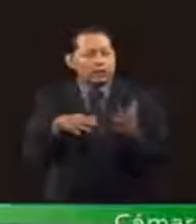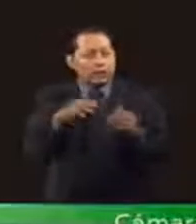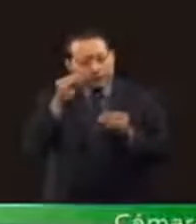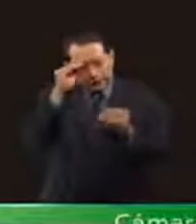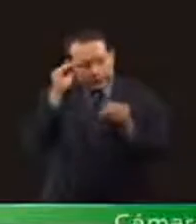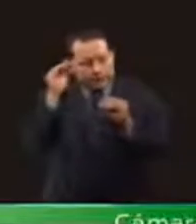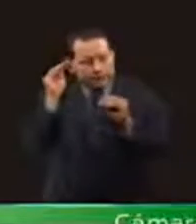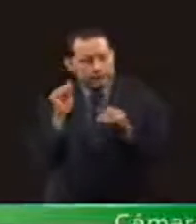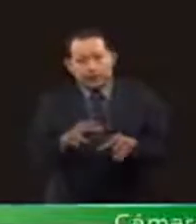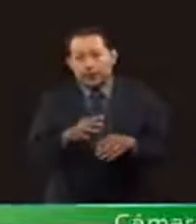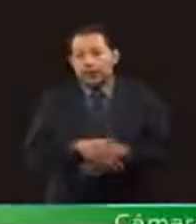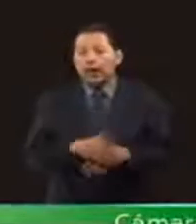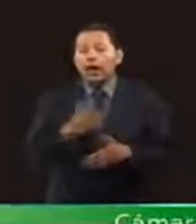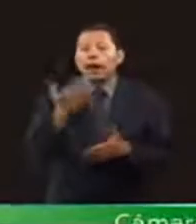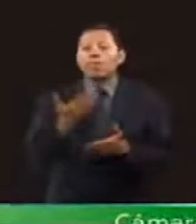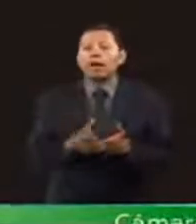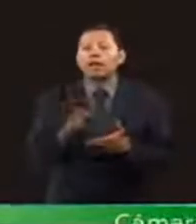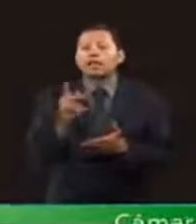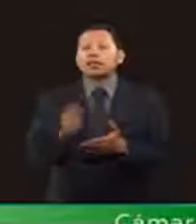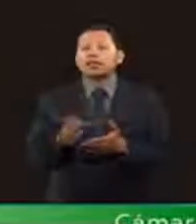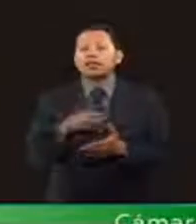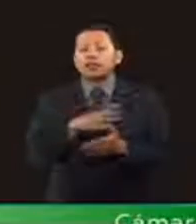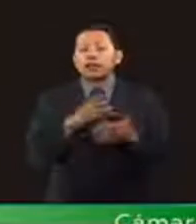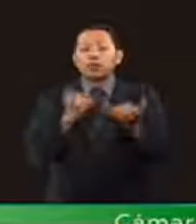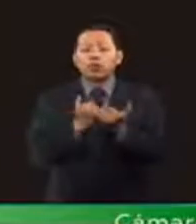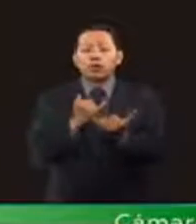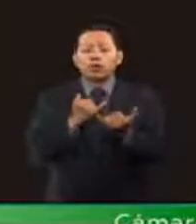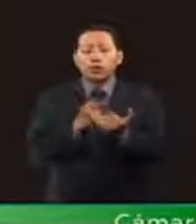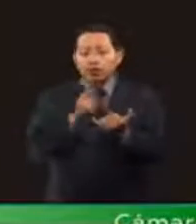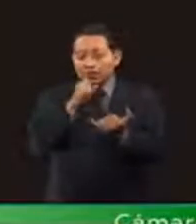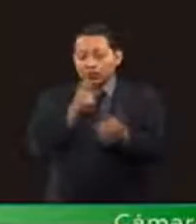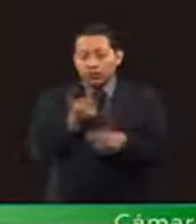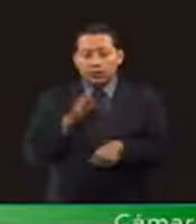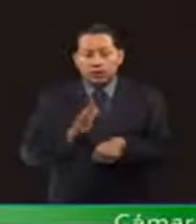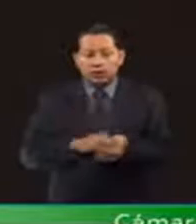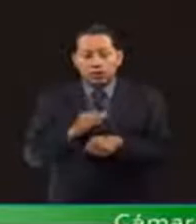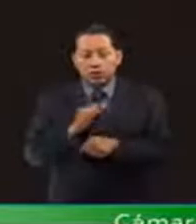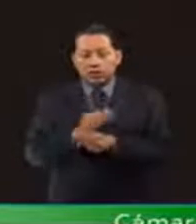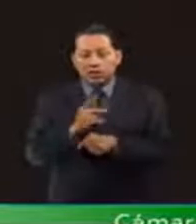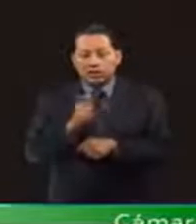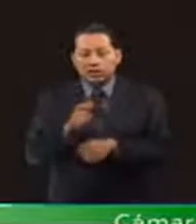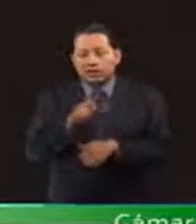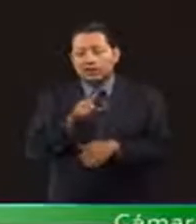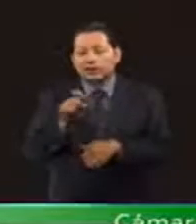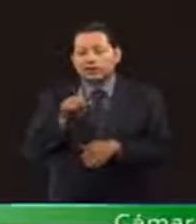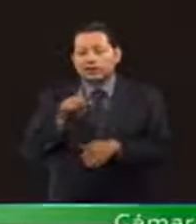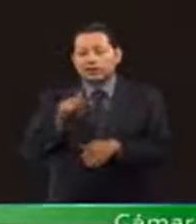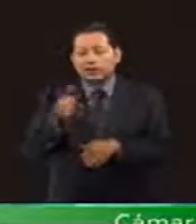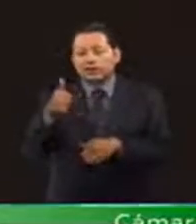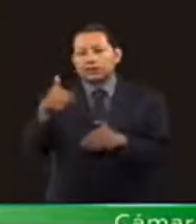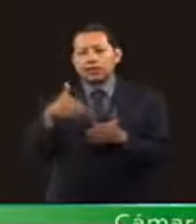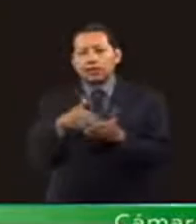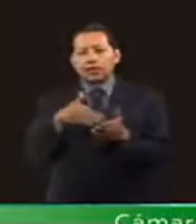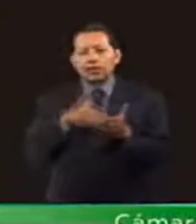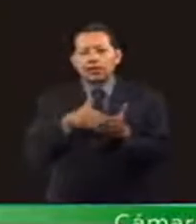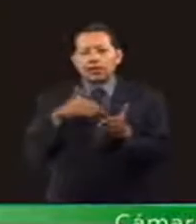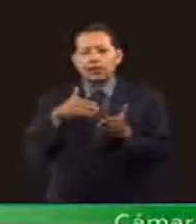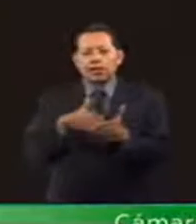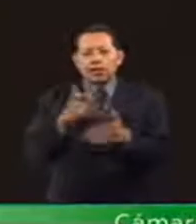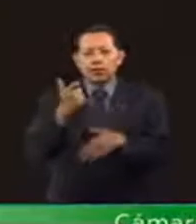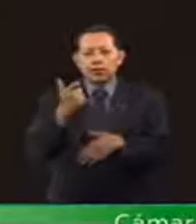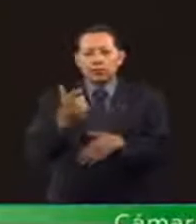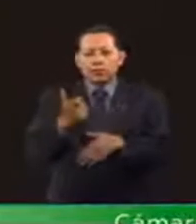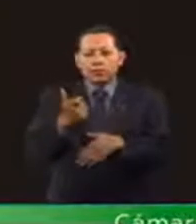Además, se han dispuesto en este sexenio de 176 mil millones de